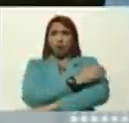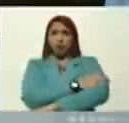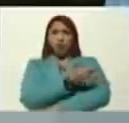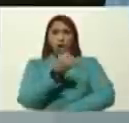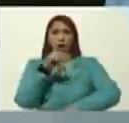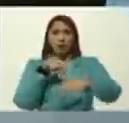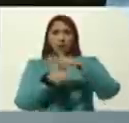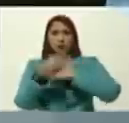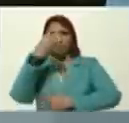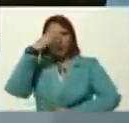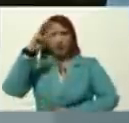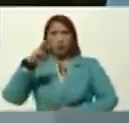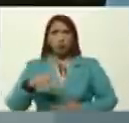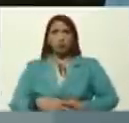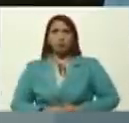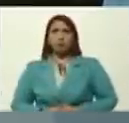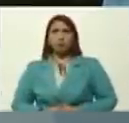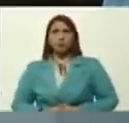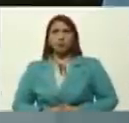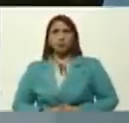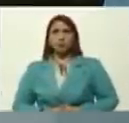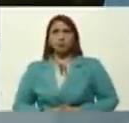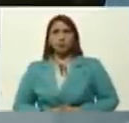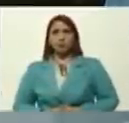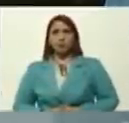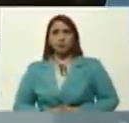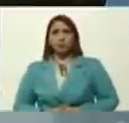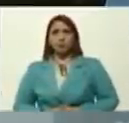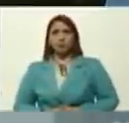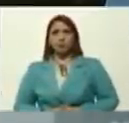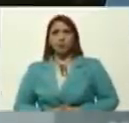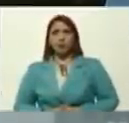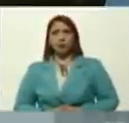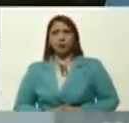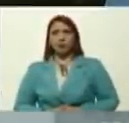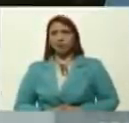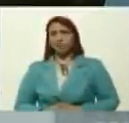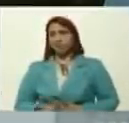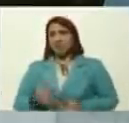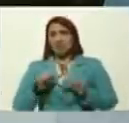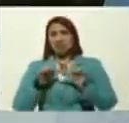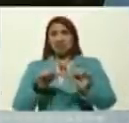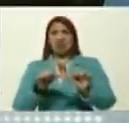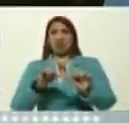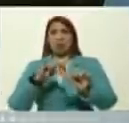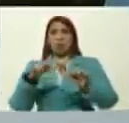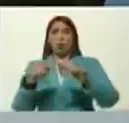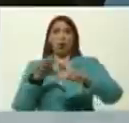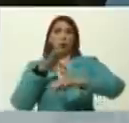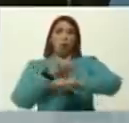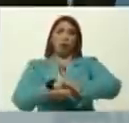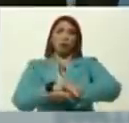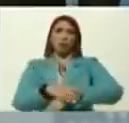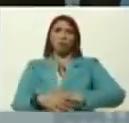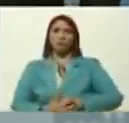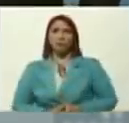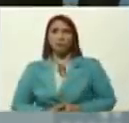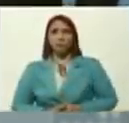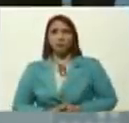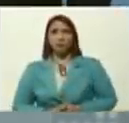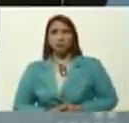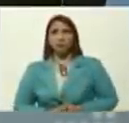México, los restos, del guaidocismo, los restos, que quedaron, del guaidocismo,